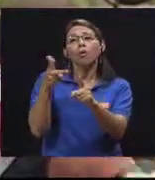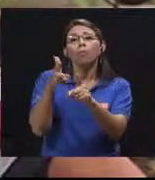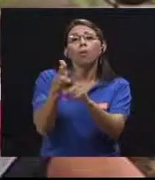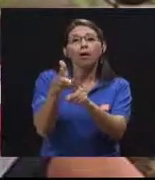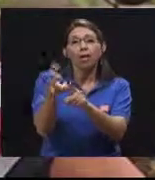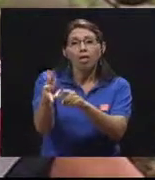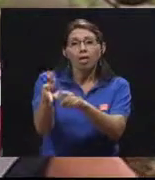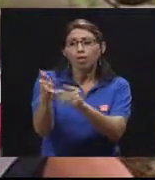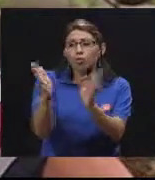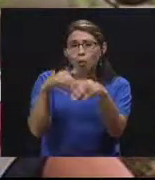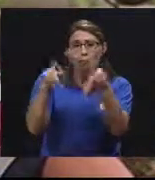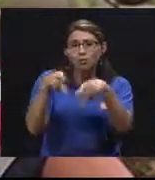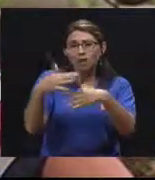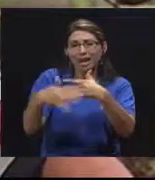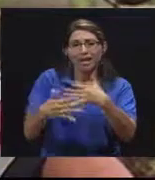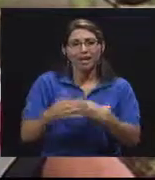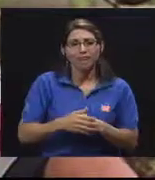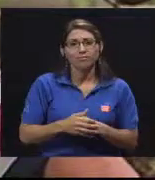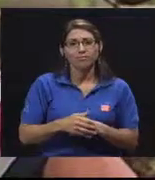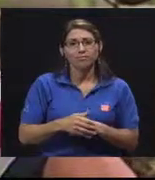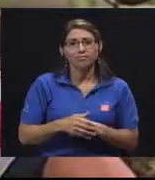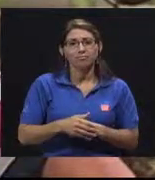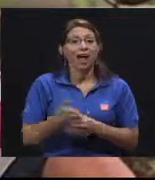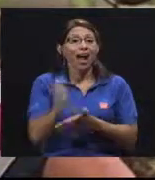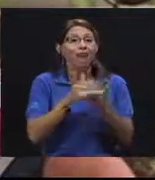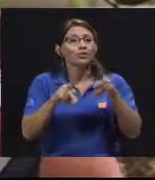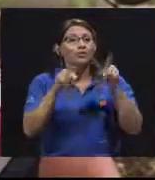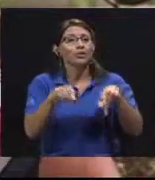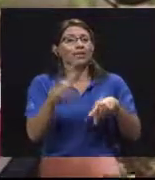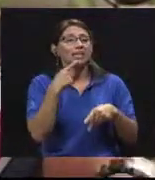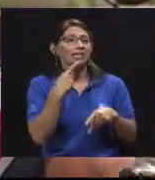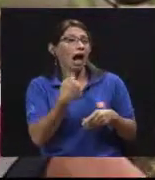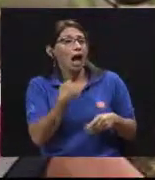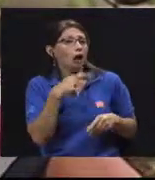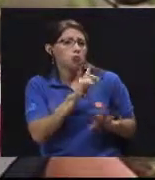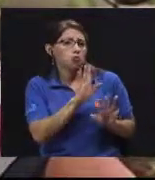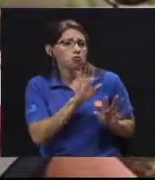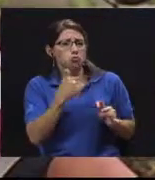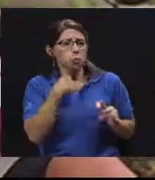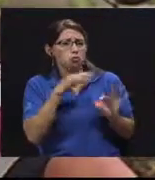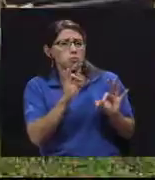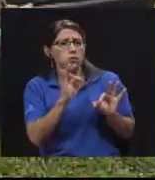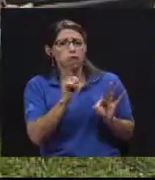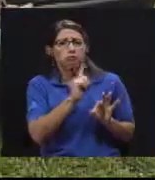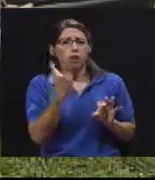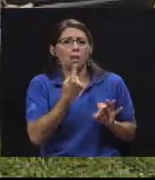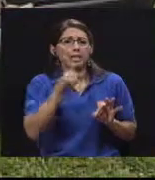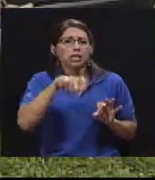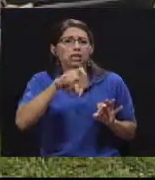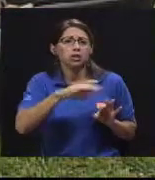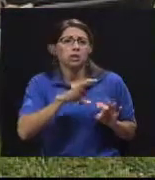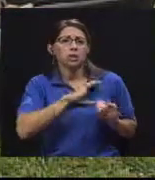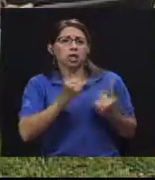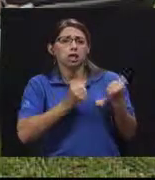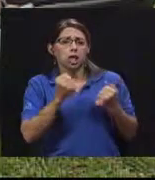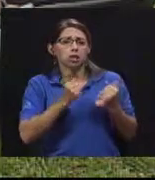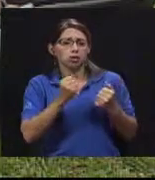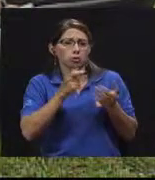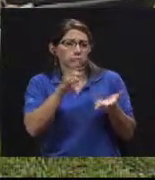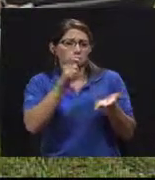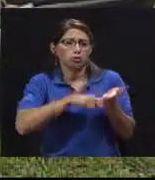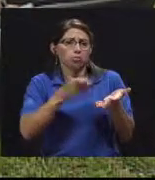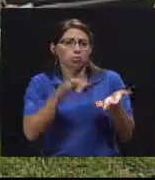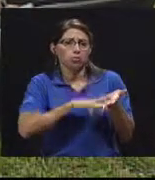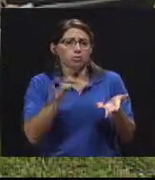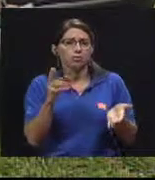y hasta orillado y no hay ni un solo paciente. No, es que yo lo que ocupo nada más es el parte del tránsito, por ejemplo. Incluso ahora que estamos en